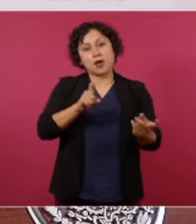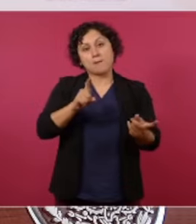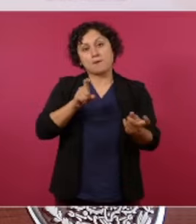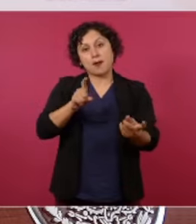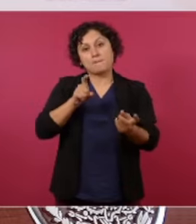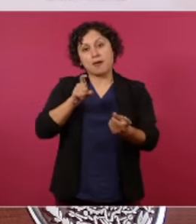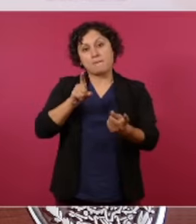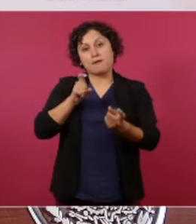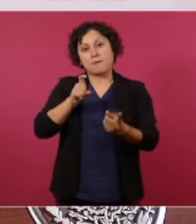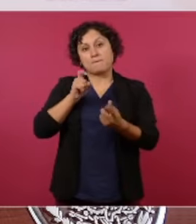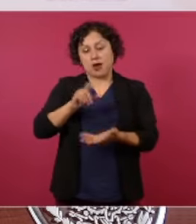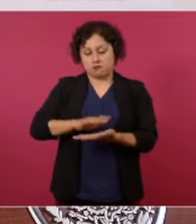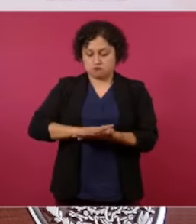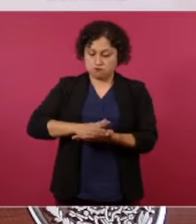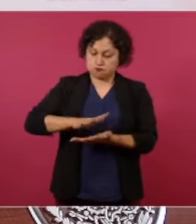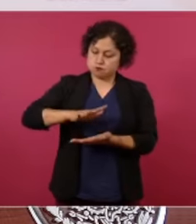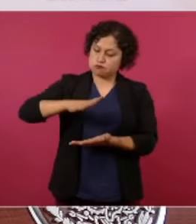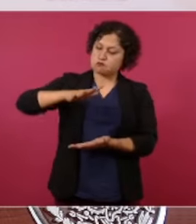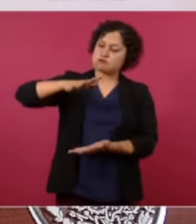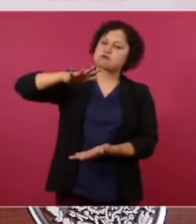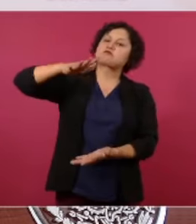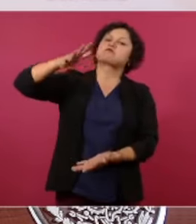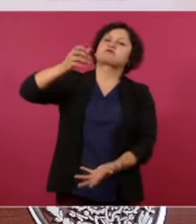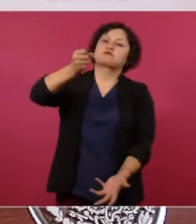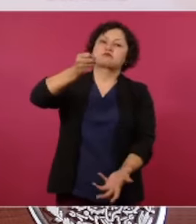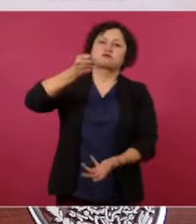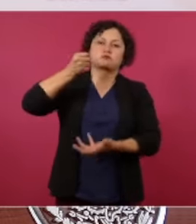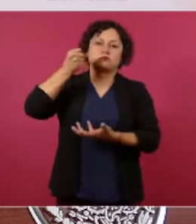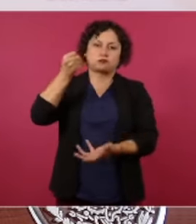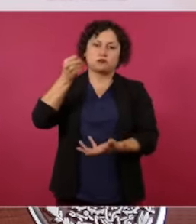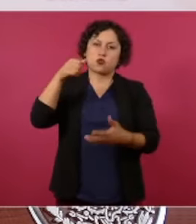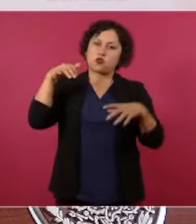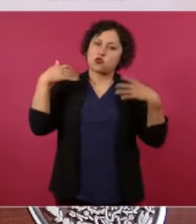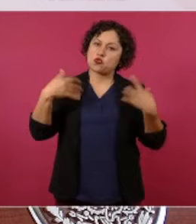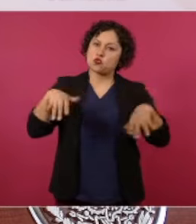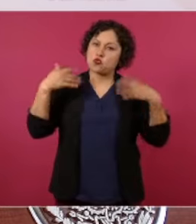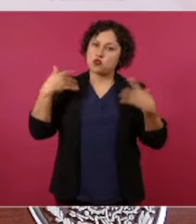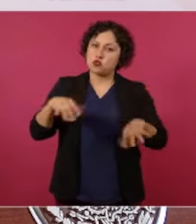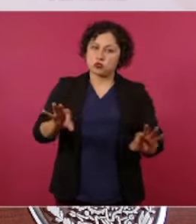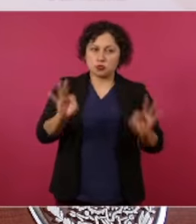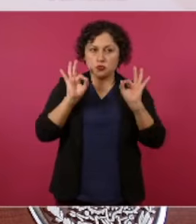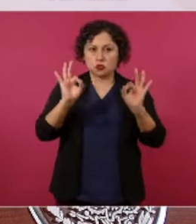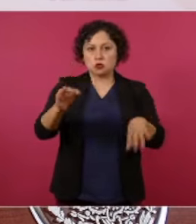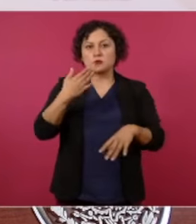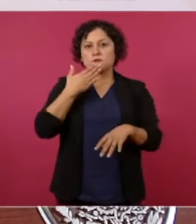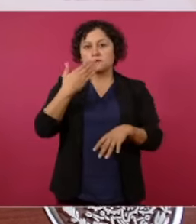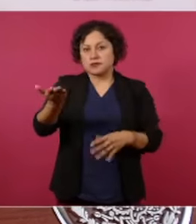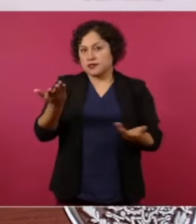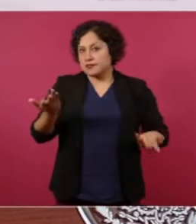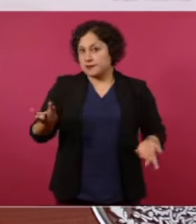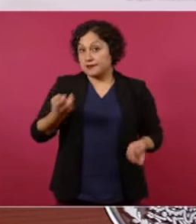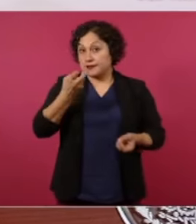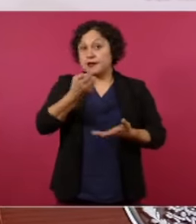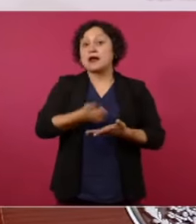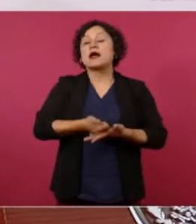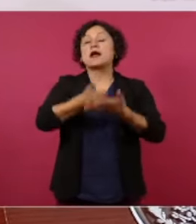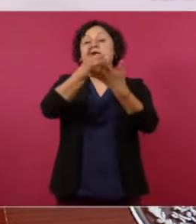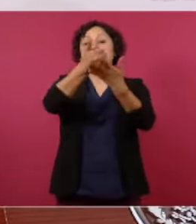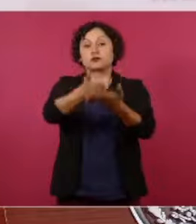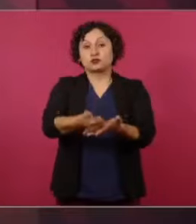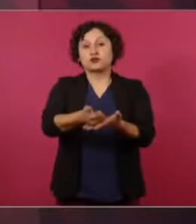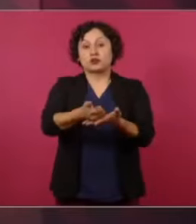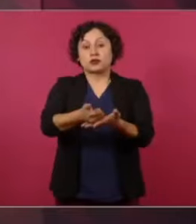recaudación en el sexenio, también como nunca, y no tuvimos que